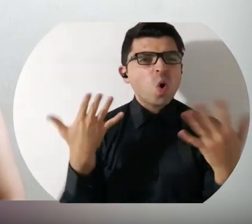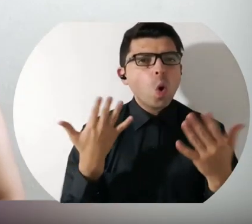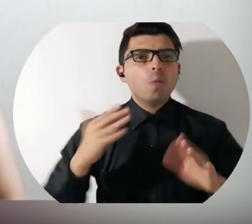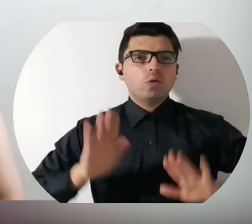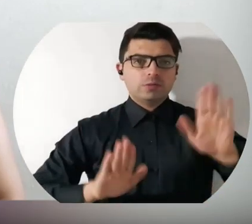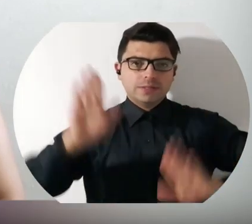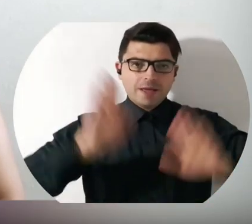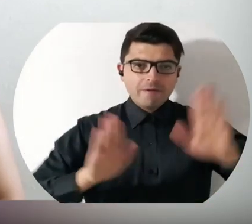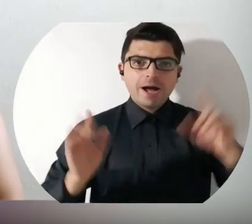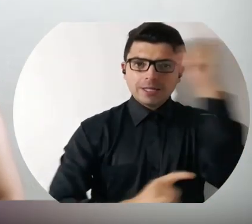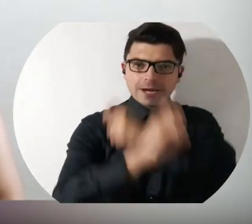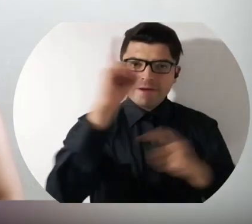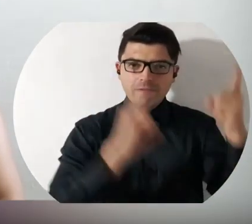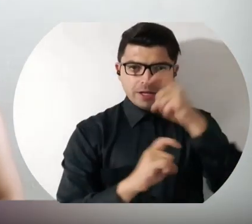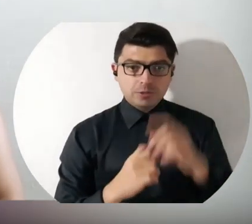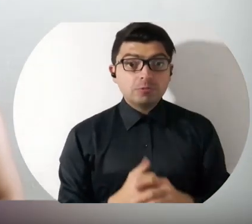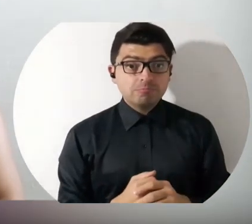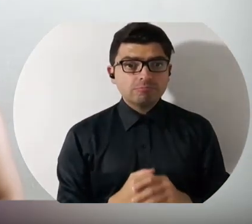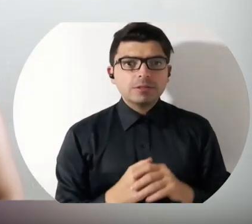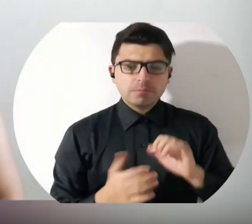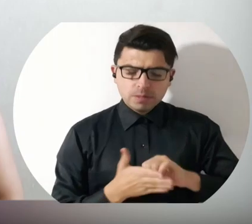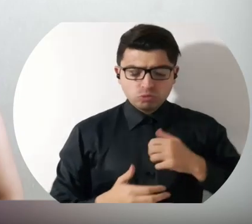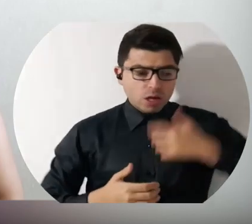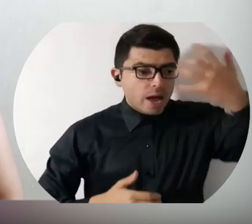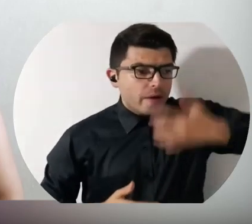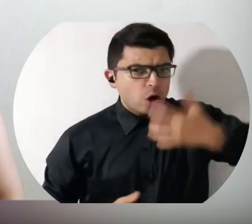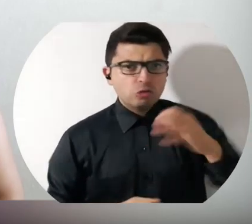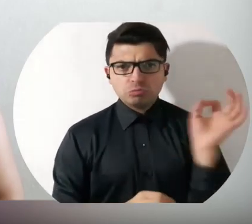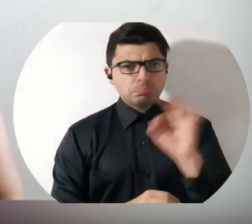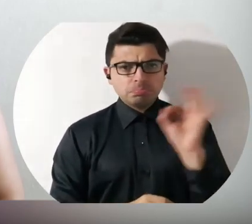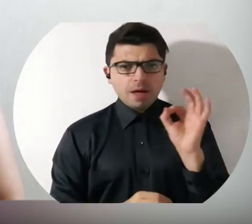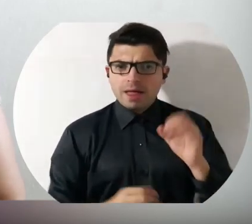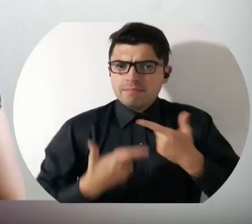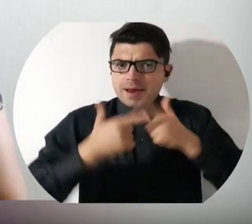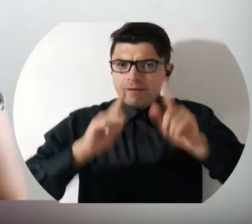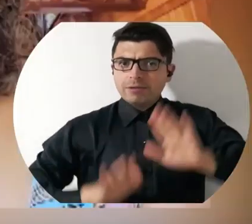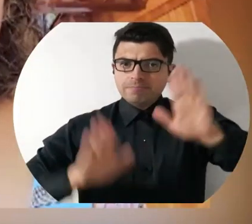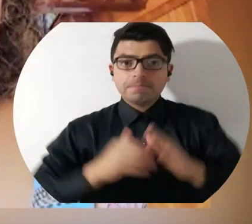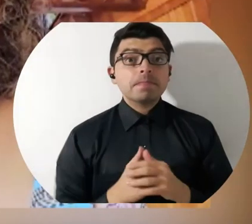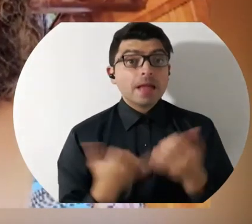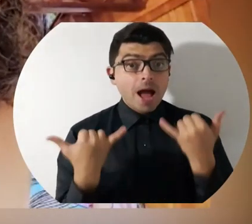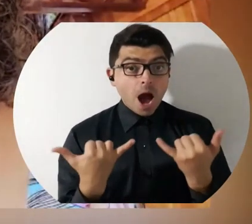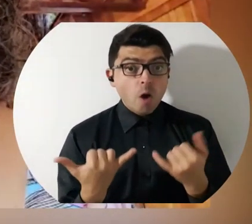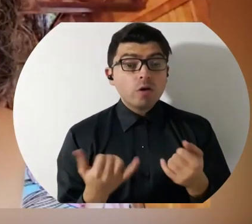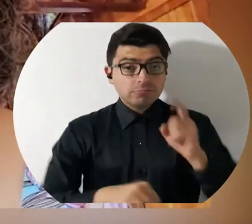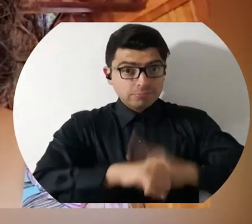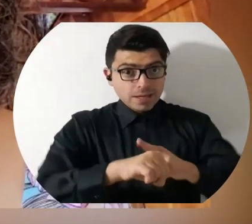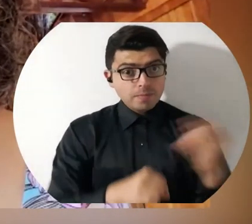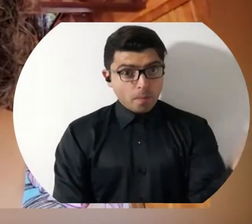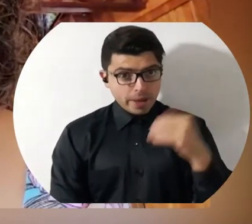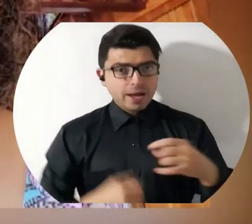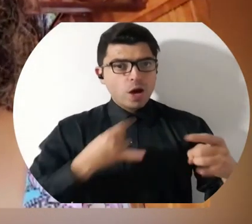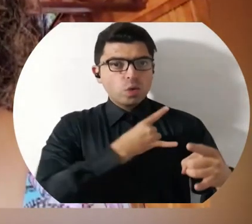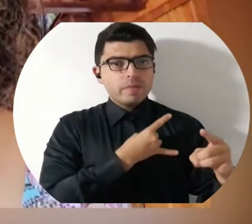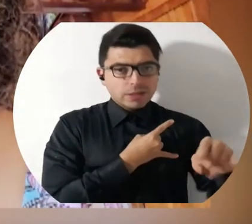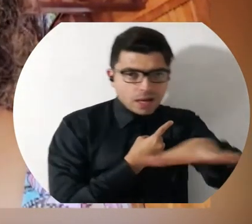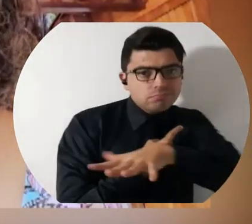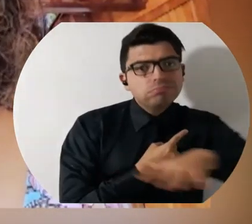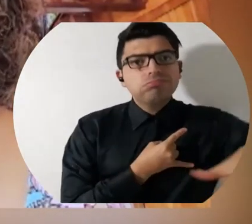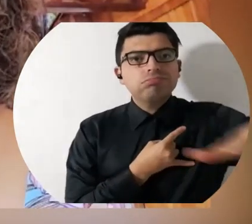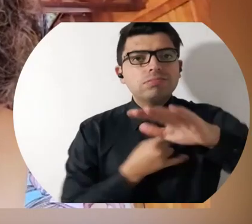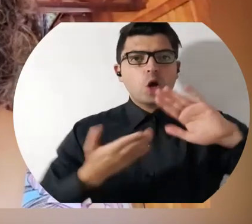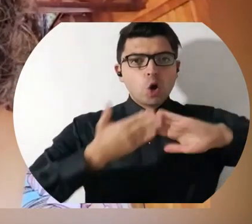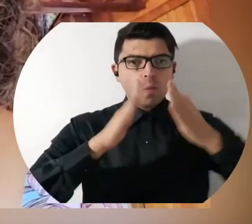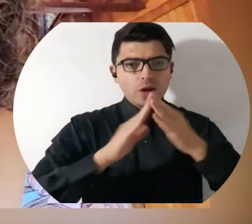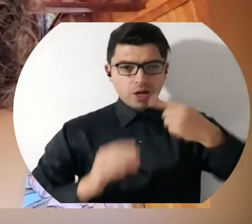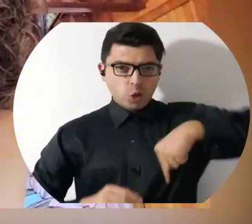y nuestro territorio a través del debate y la reflexión sin ser evaluados. Este es el momento para que la universidad llegue